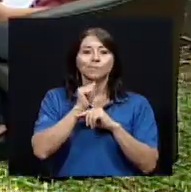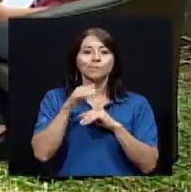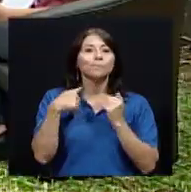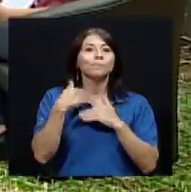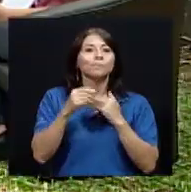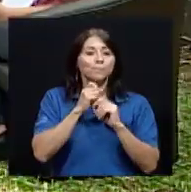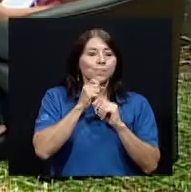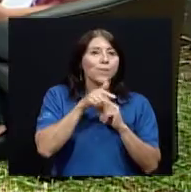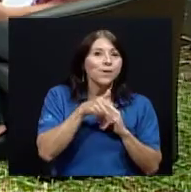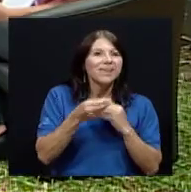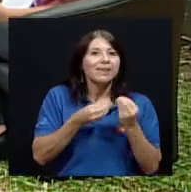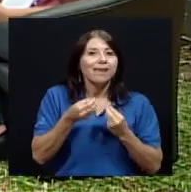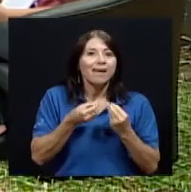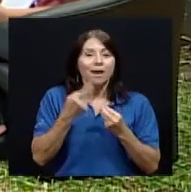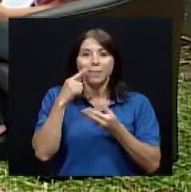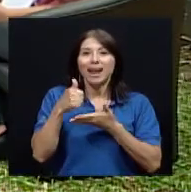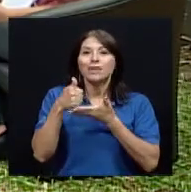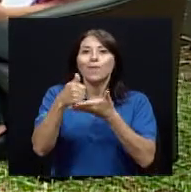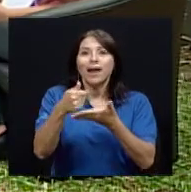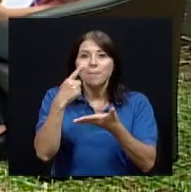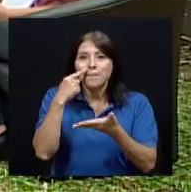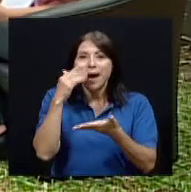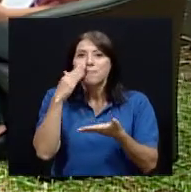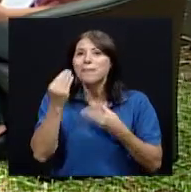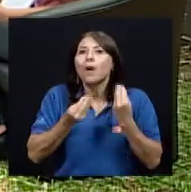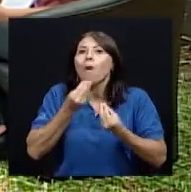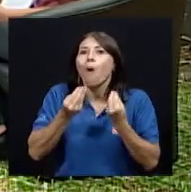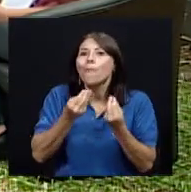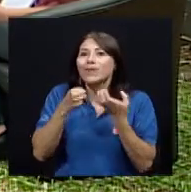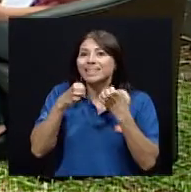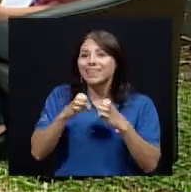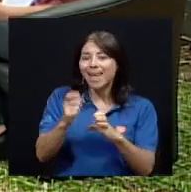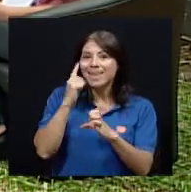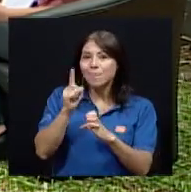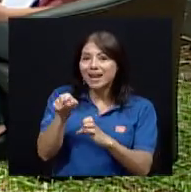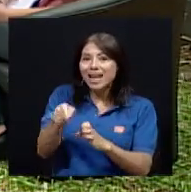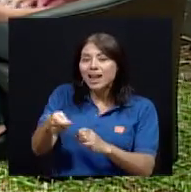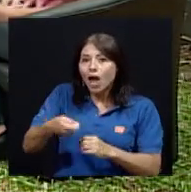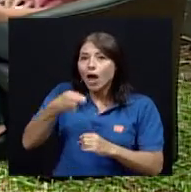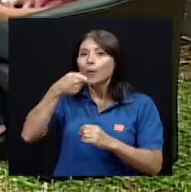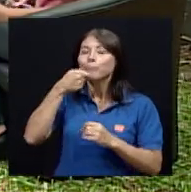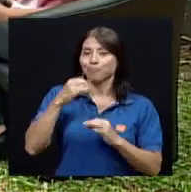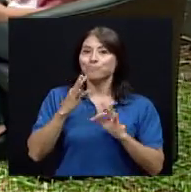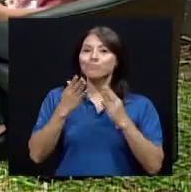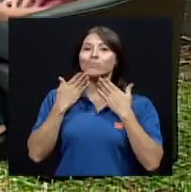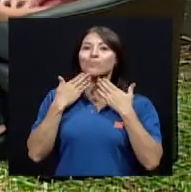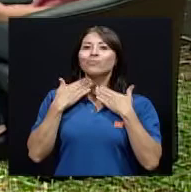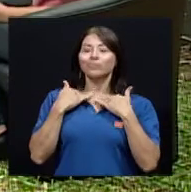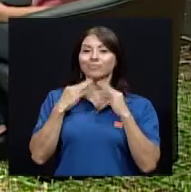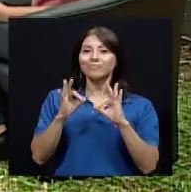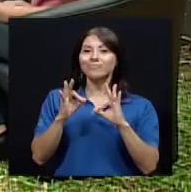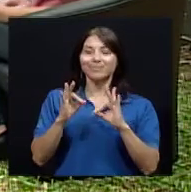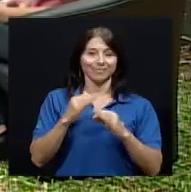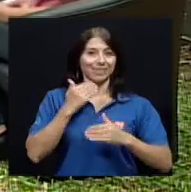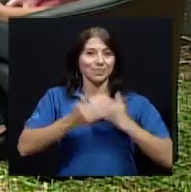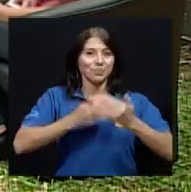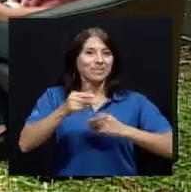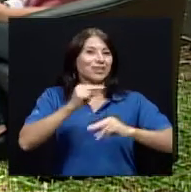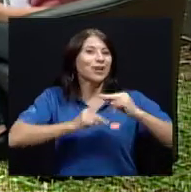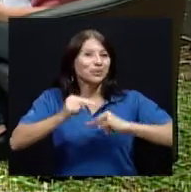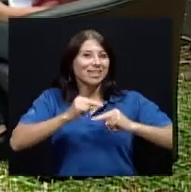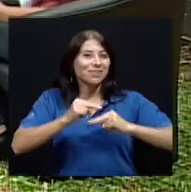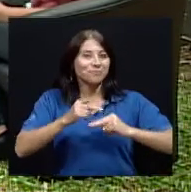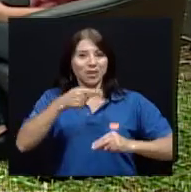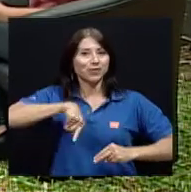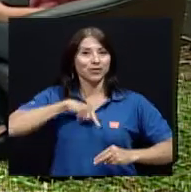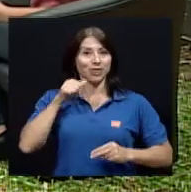sentido para ayudar a papá mamá o cuidador o cuidadora alguna estrategia es un proceso de negociación porque de hecho uno como adulto tampoco